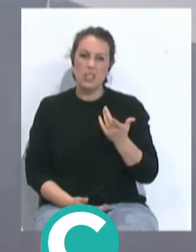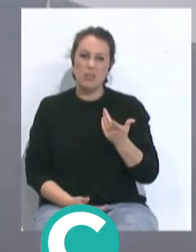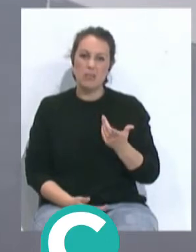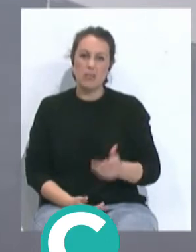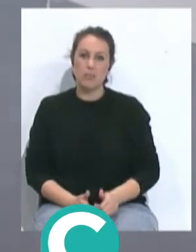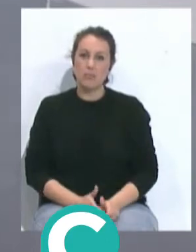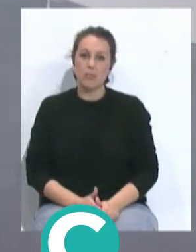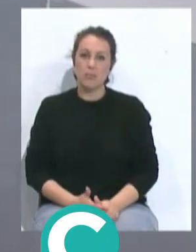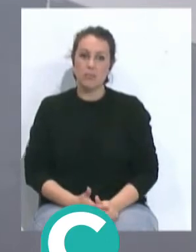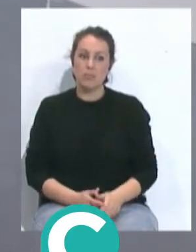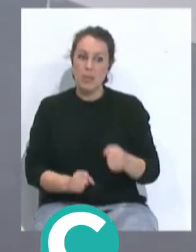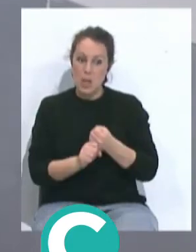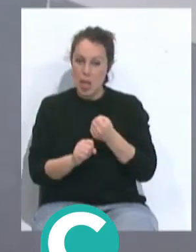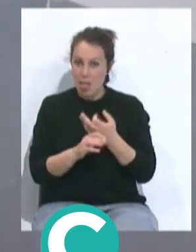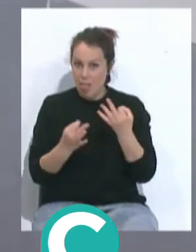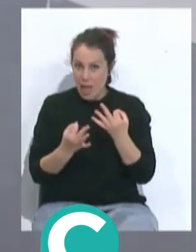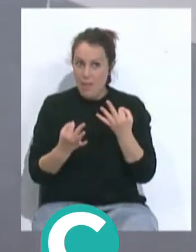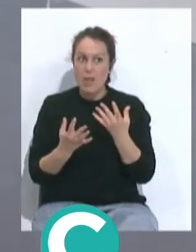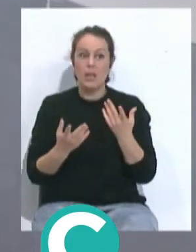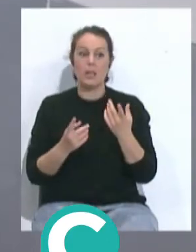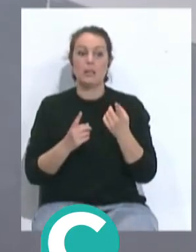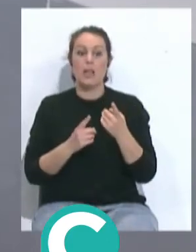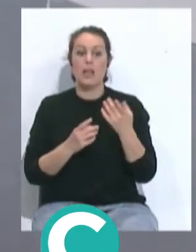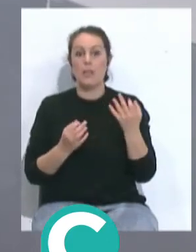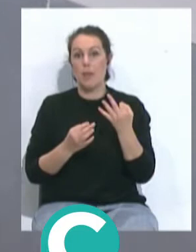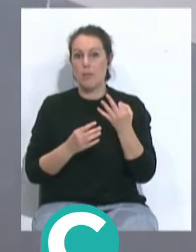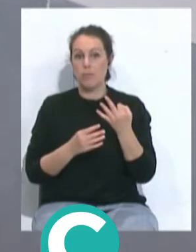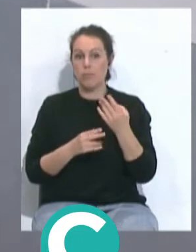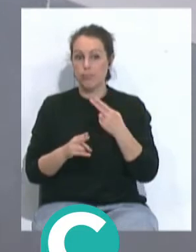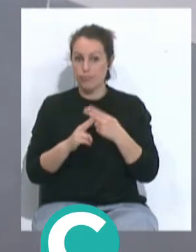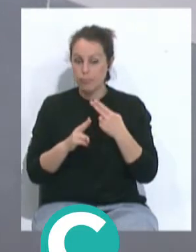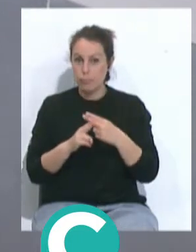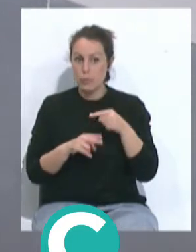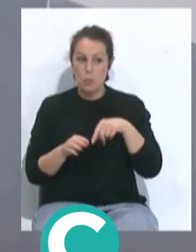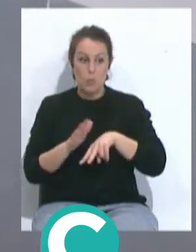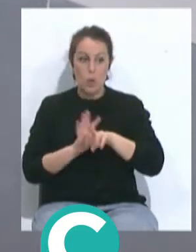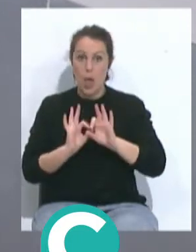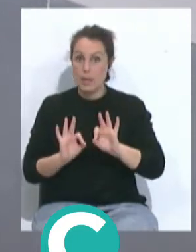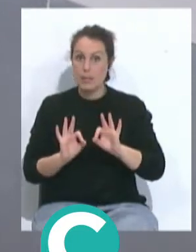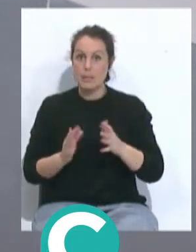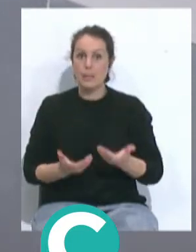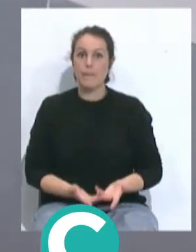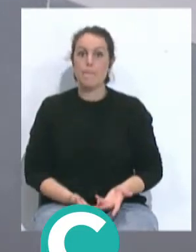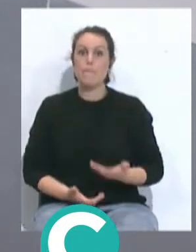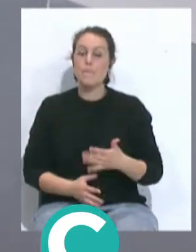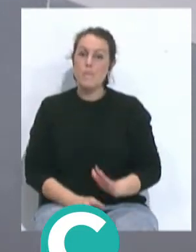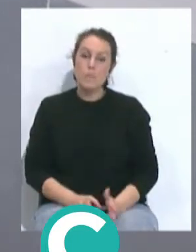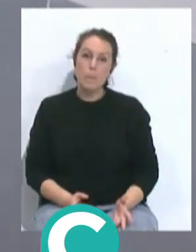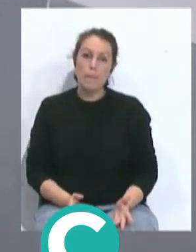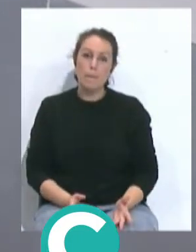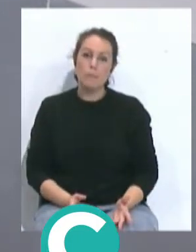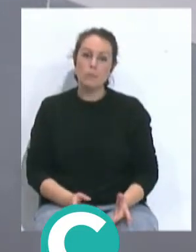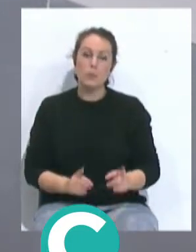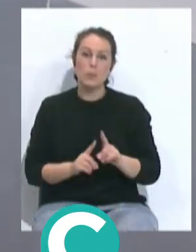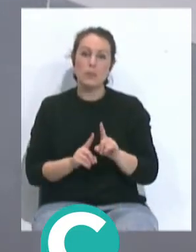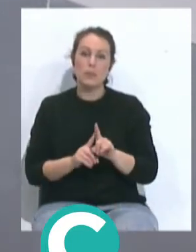hay que presionar, hay que ser contundente, esto es fútbol. Pero, ¿está